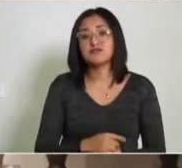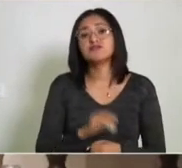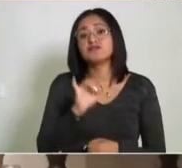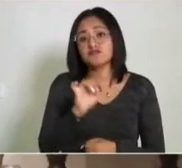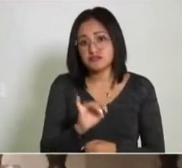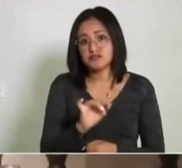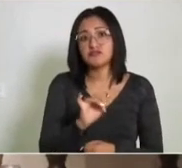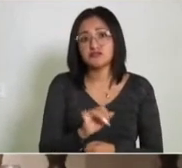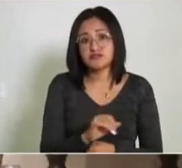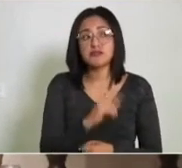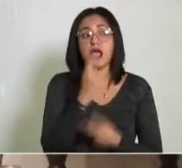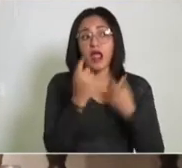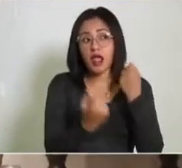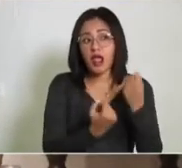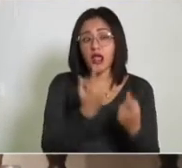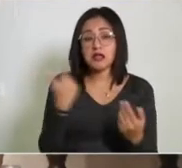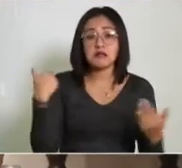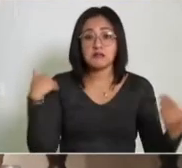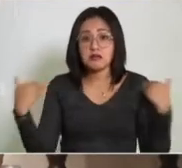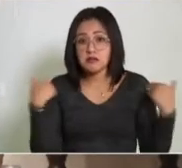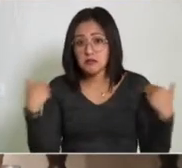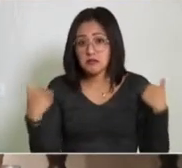Permanentemente se acercan alcaldes.